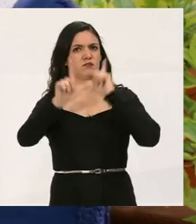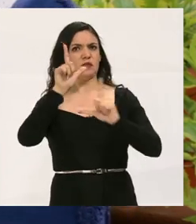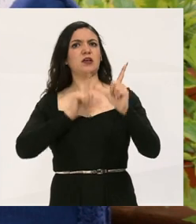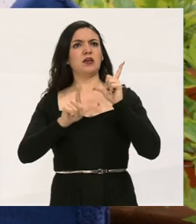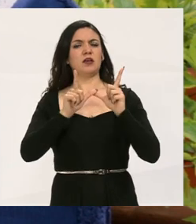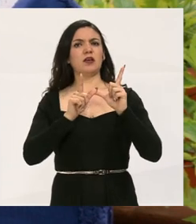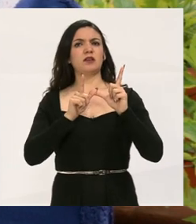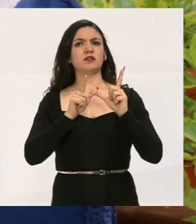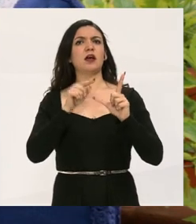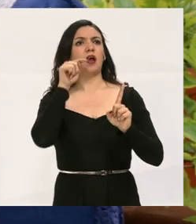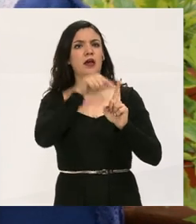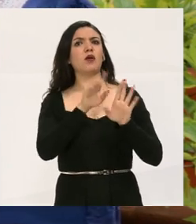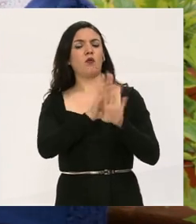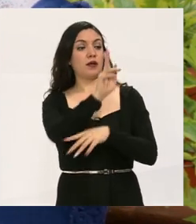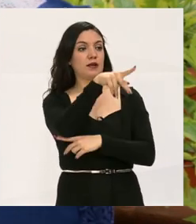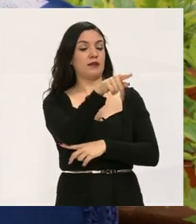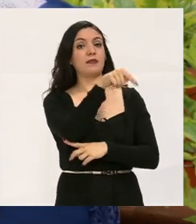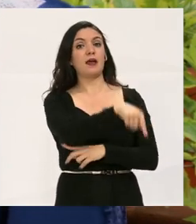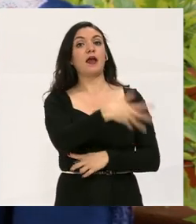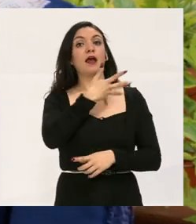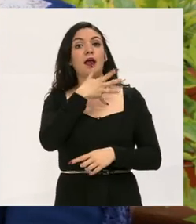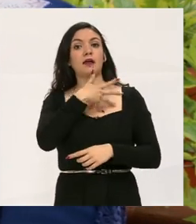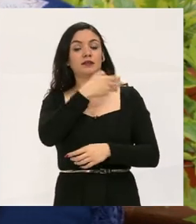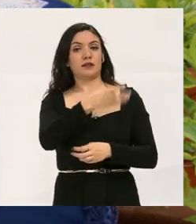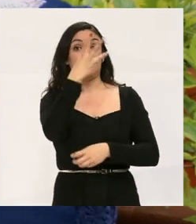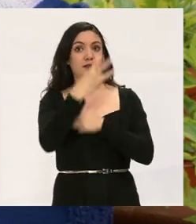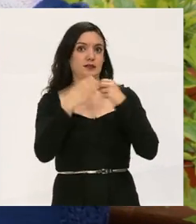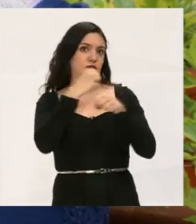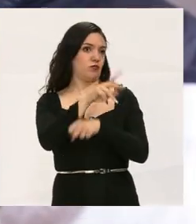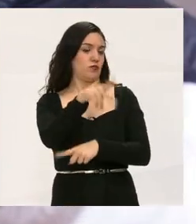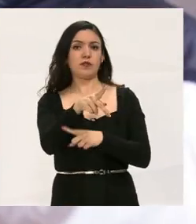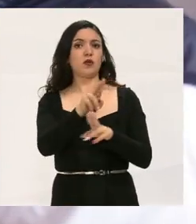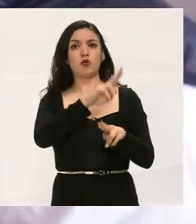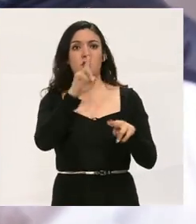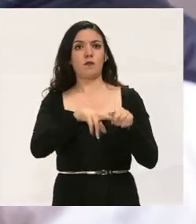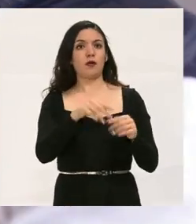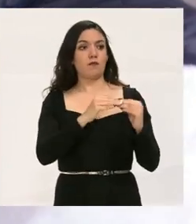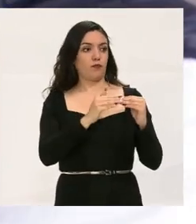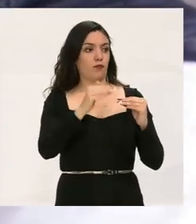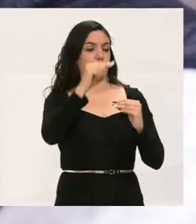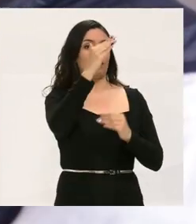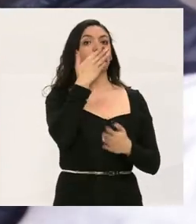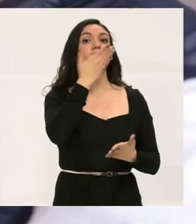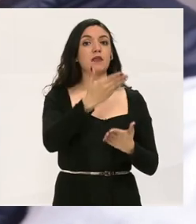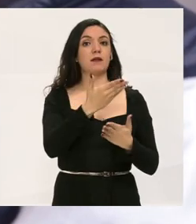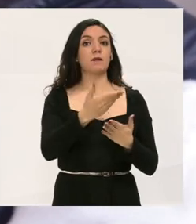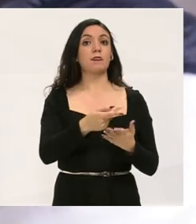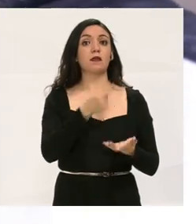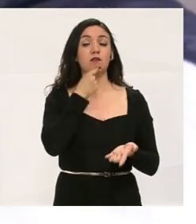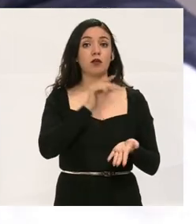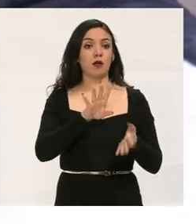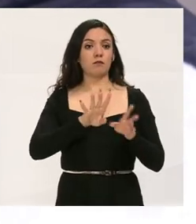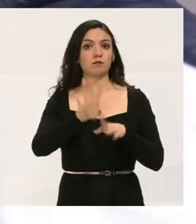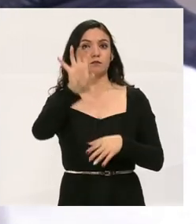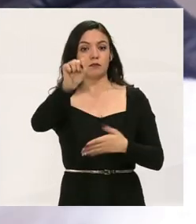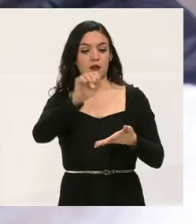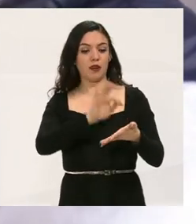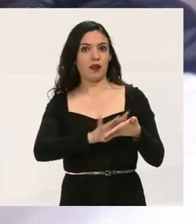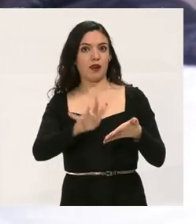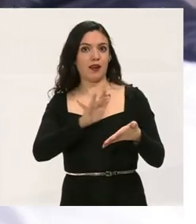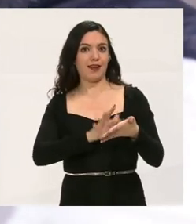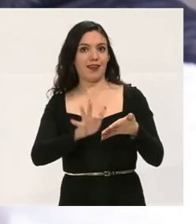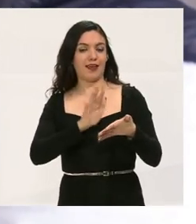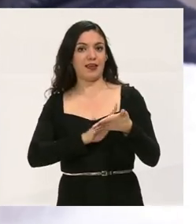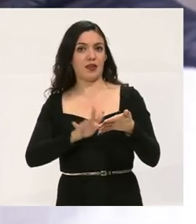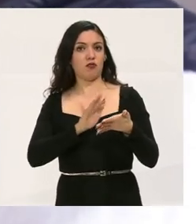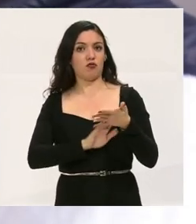conoce la lengua de señas, ahí hace su kinder, hace tres años de kinder, le va muy bien, porque sale incluso leyendo,